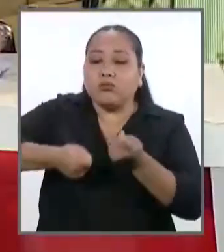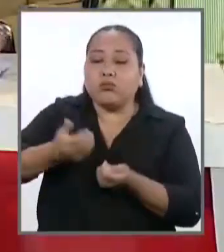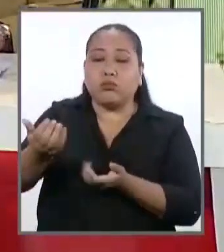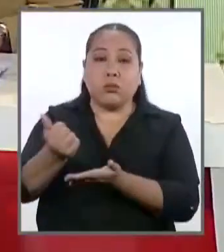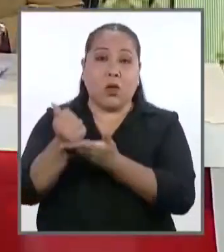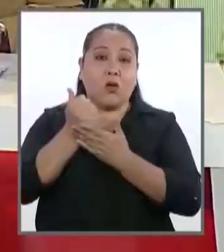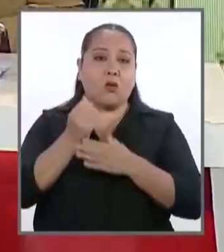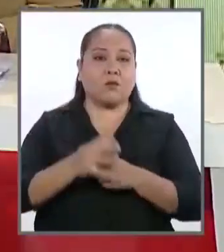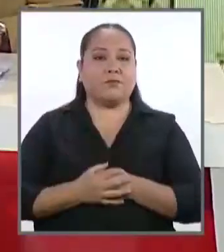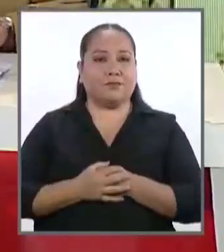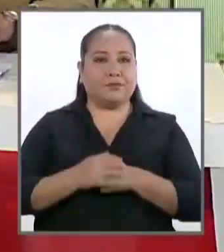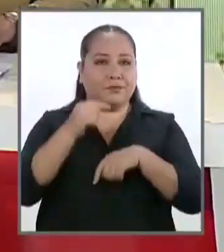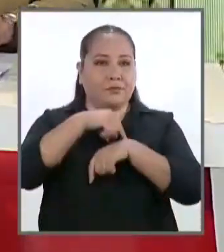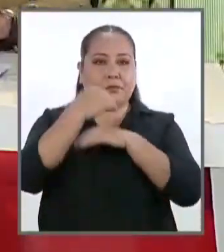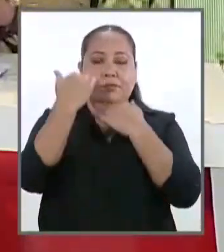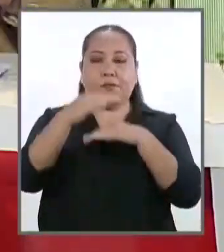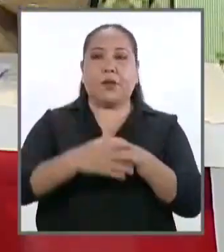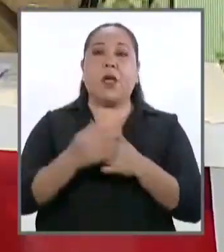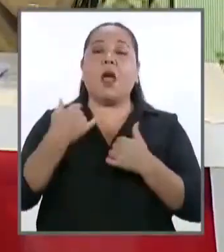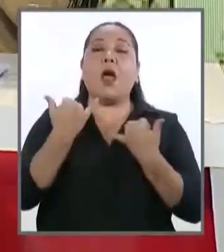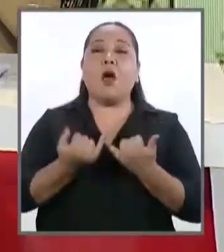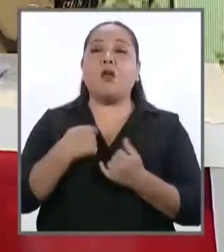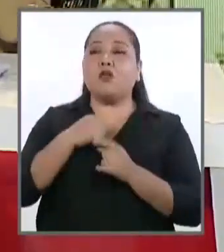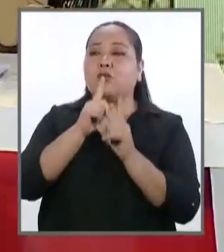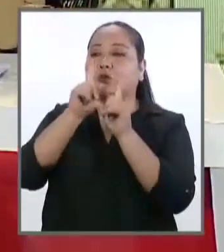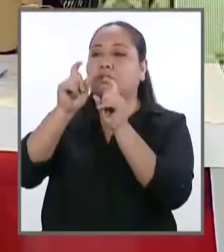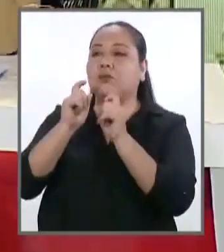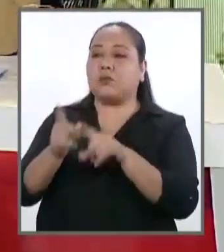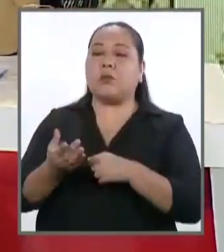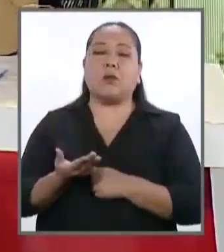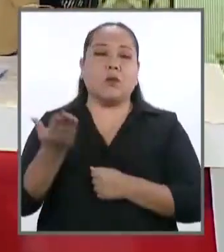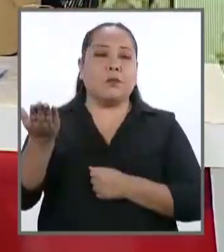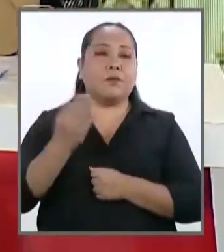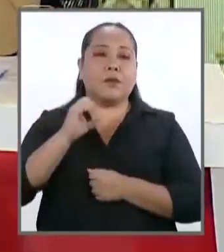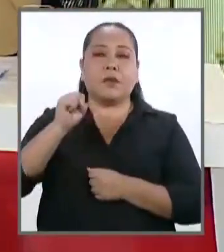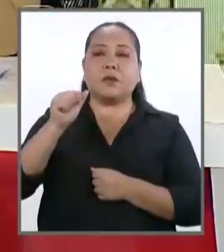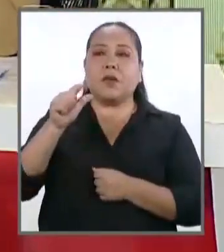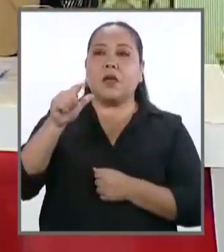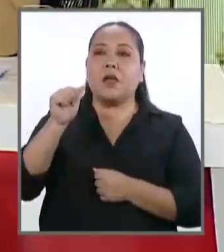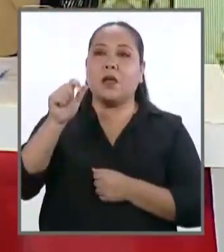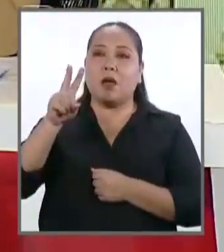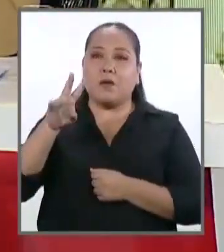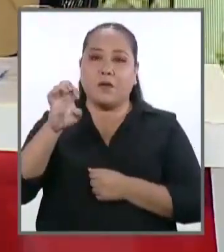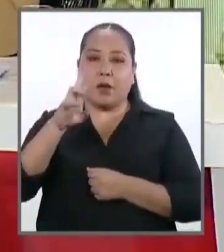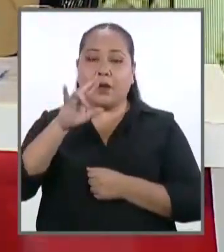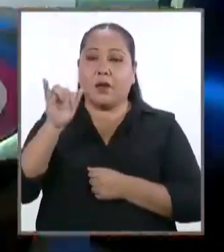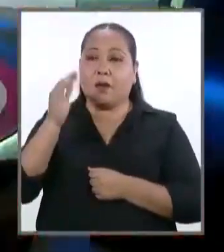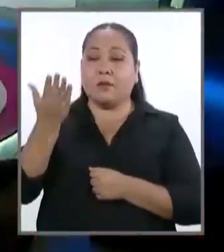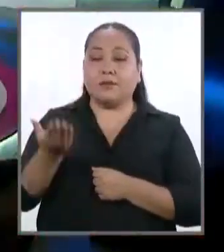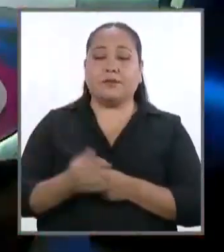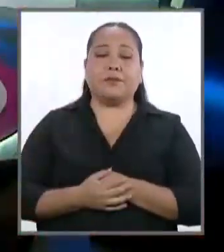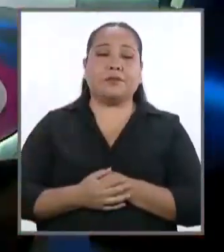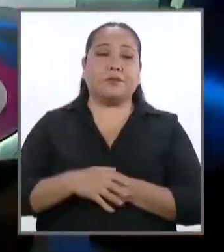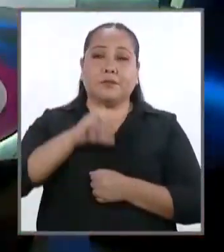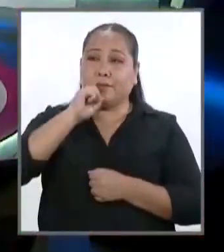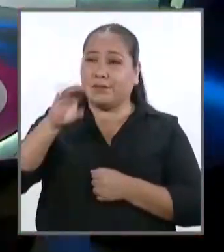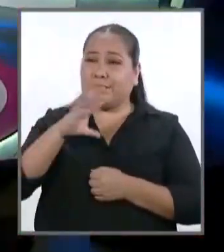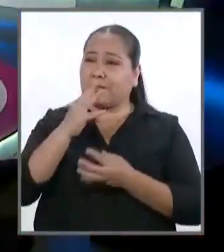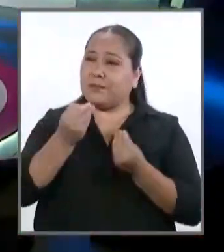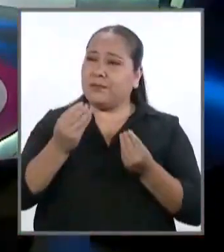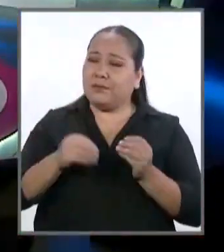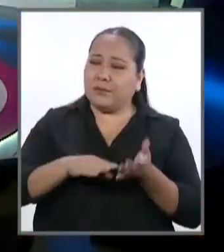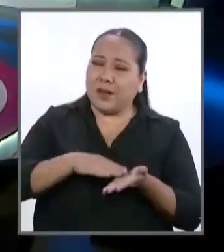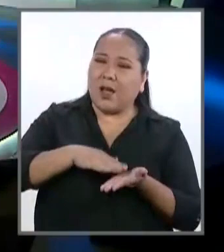cumplido. Me toca la pregunta de seguimiento al señor candidato Salaverri. Y se habla mucho de aumentar el